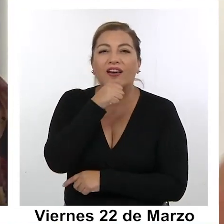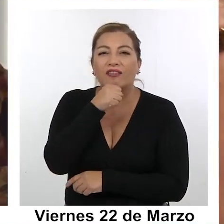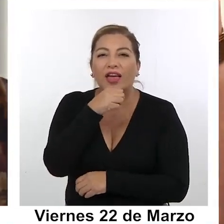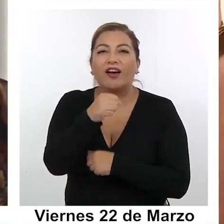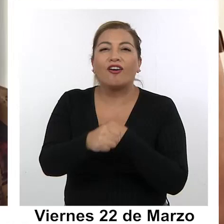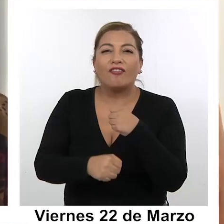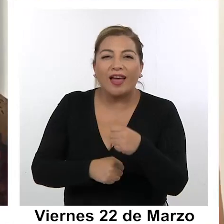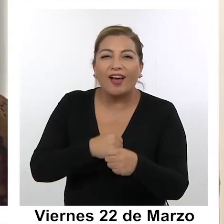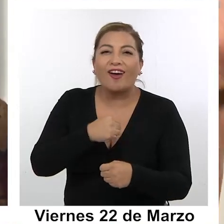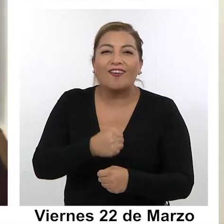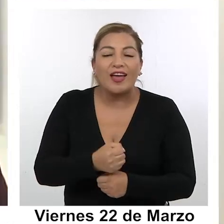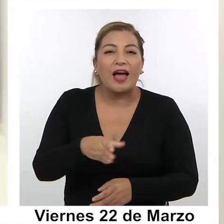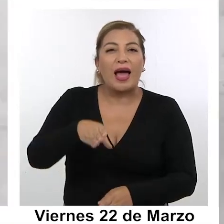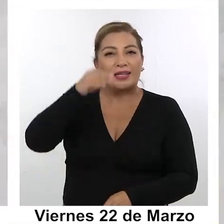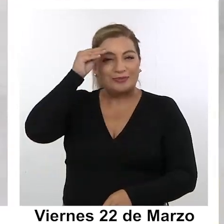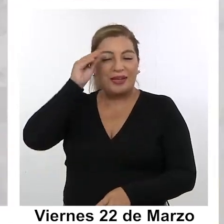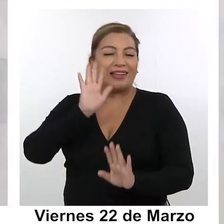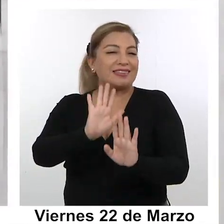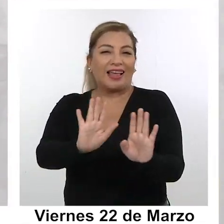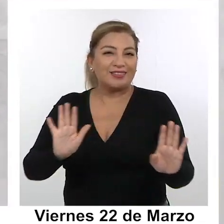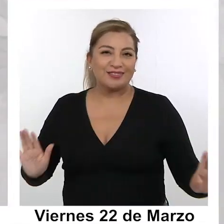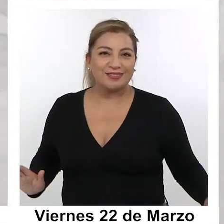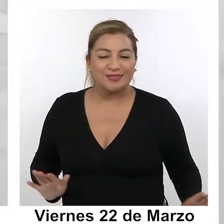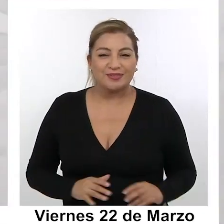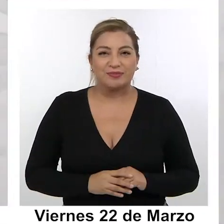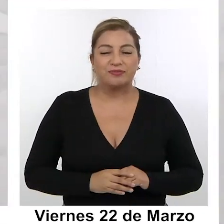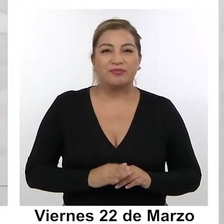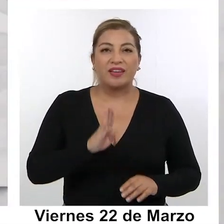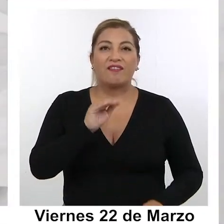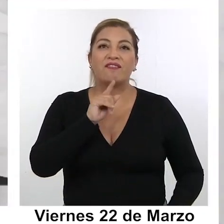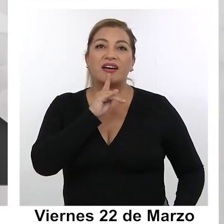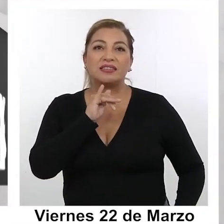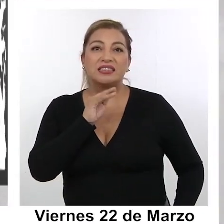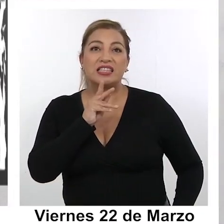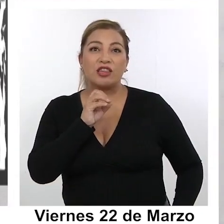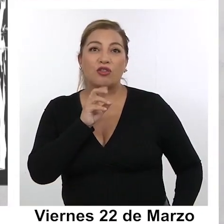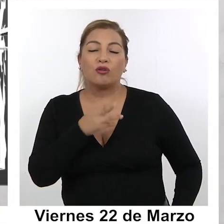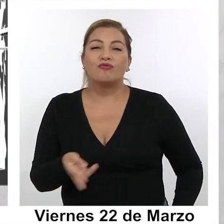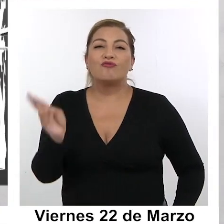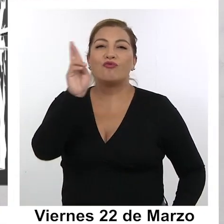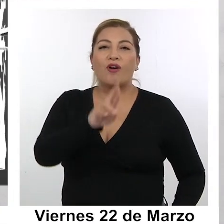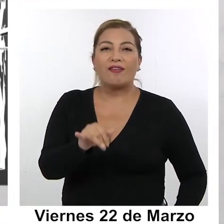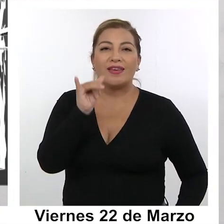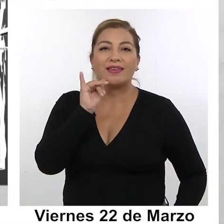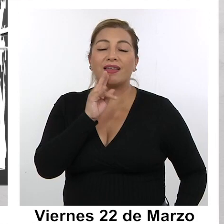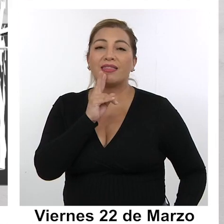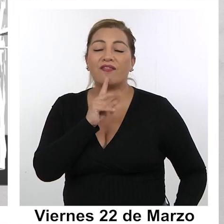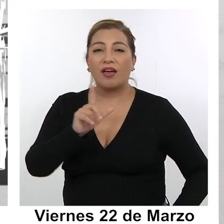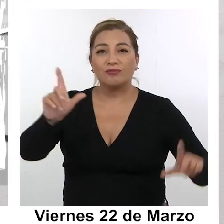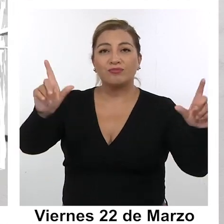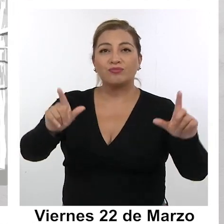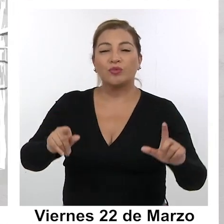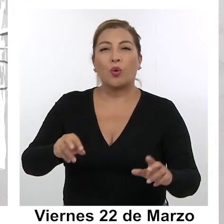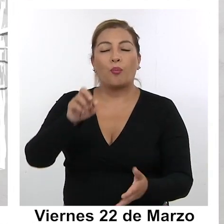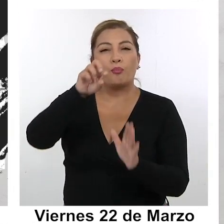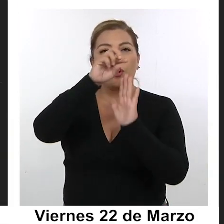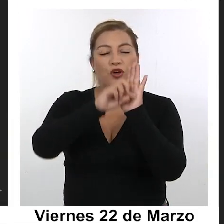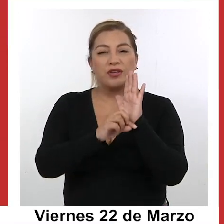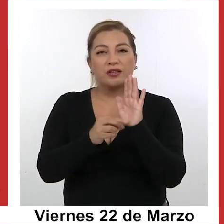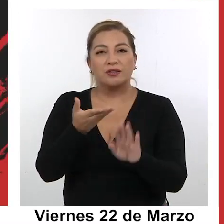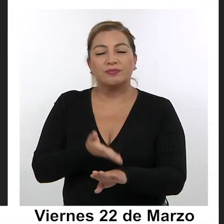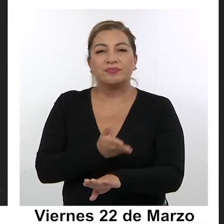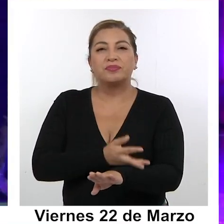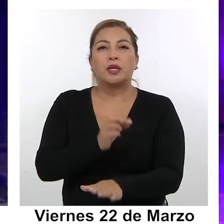adquiriendo experiencia eso. El bastidor retorna a las pantallas de Iquique Televisión gracias a un proyecto que fue